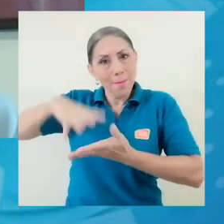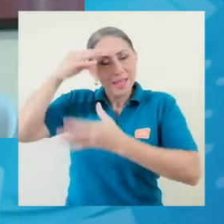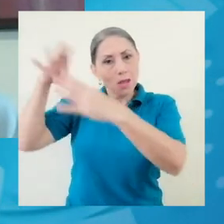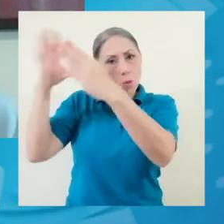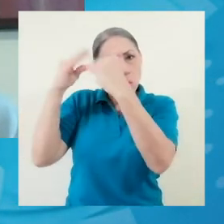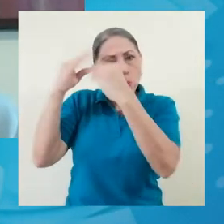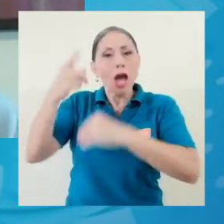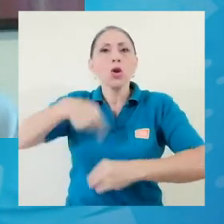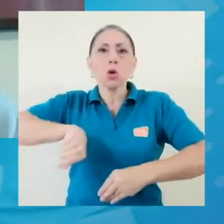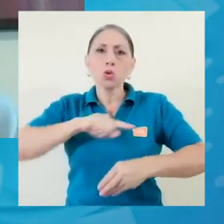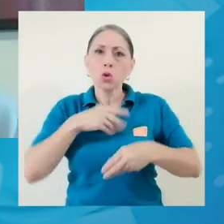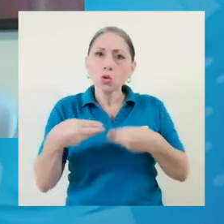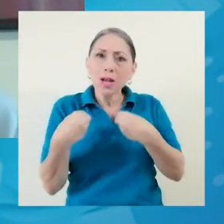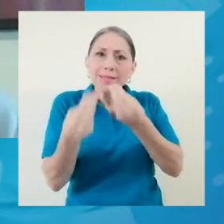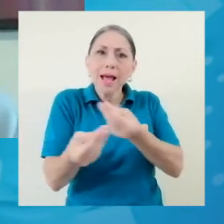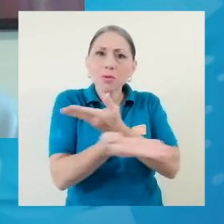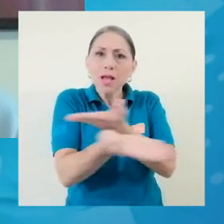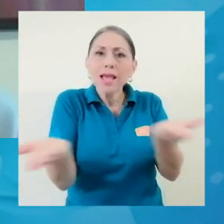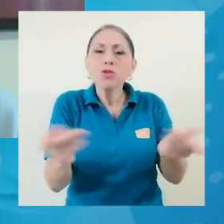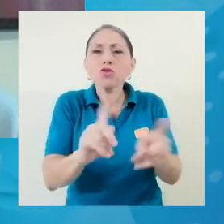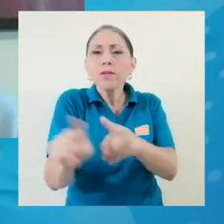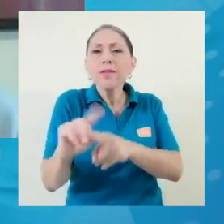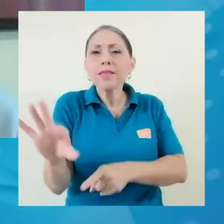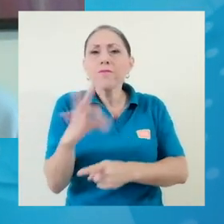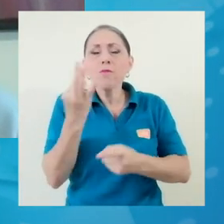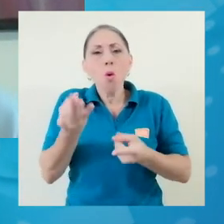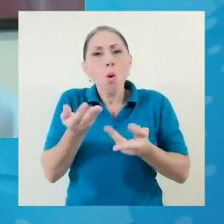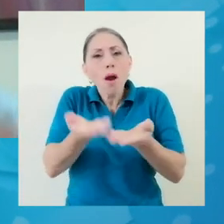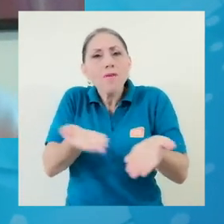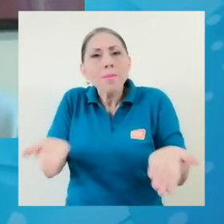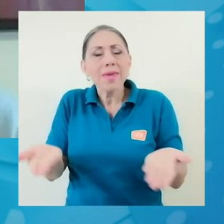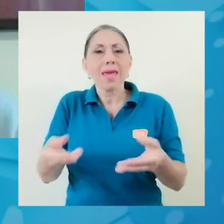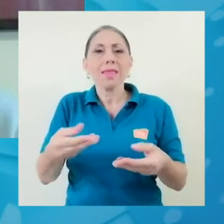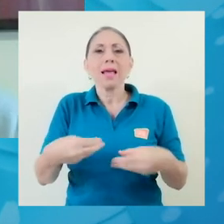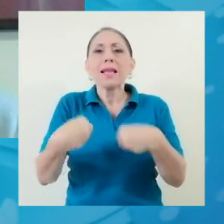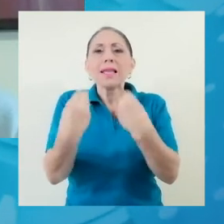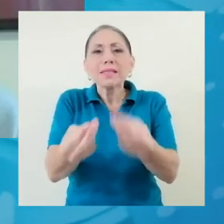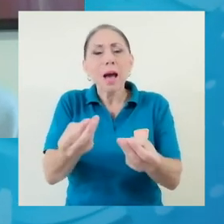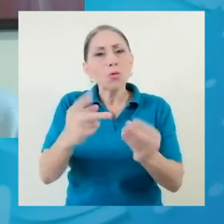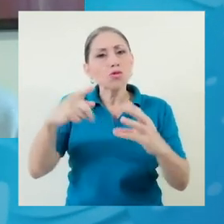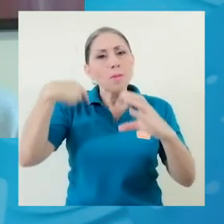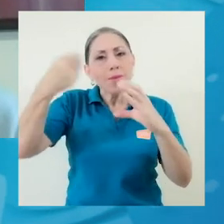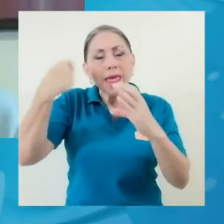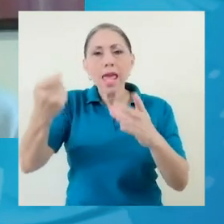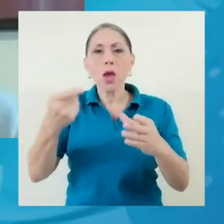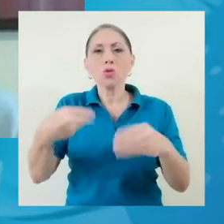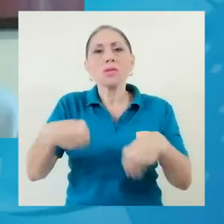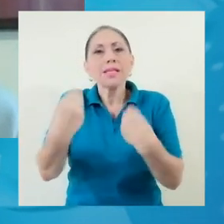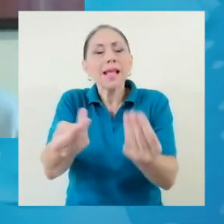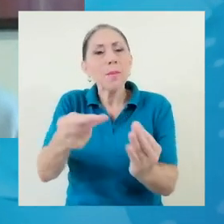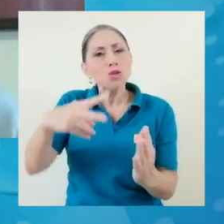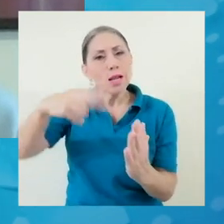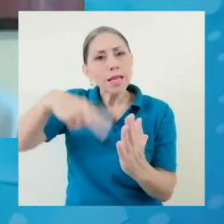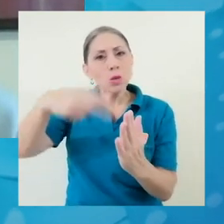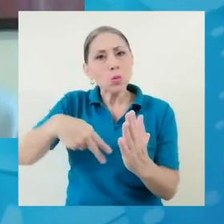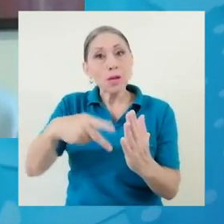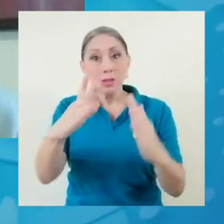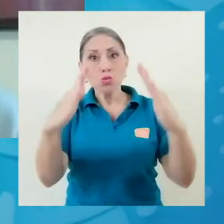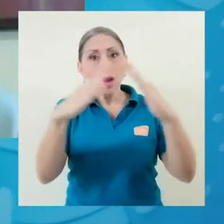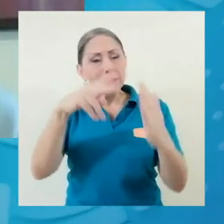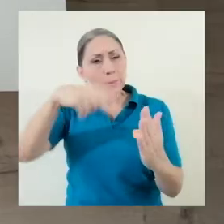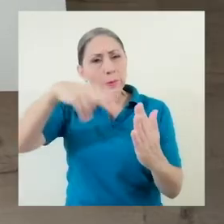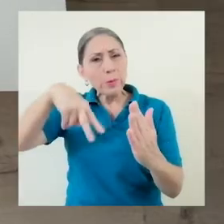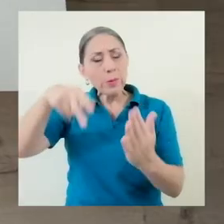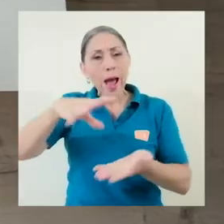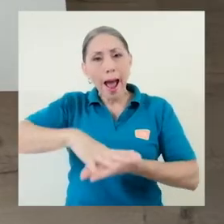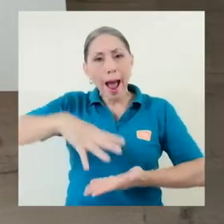hemos aprendido, les brindamos herramientas, les damos videos específicos, lecturas específicas para que lean en sus casas, para